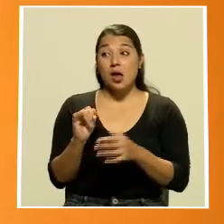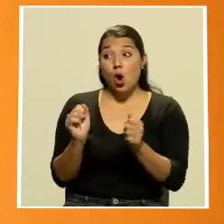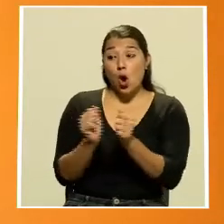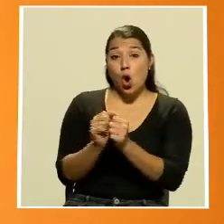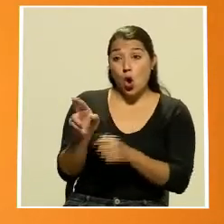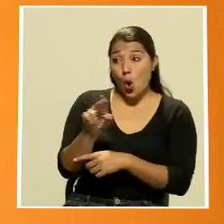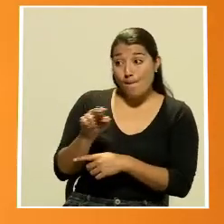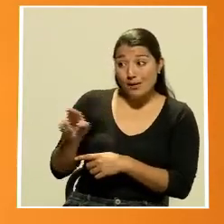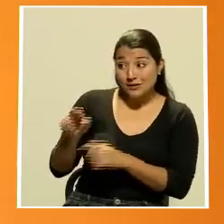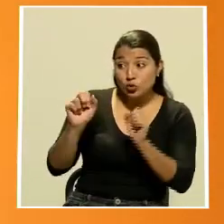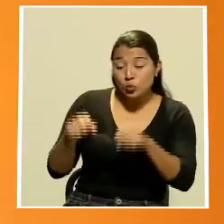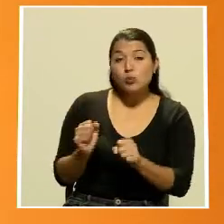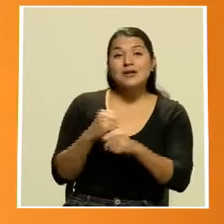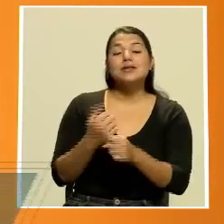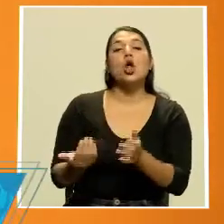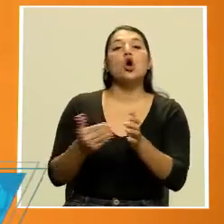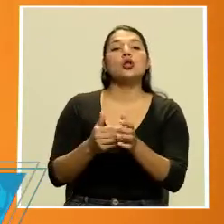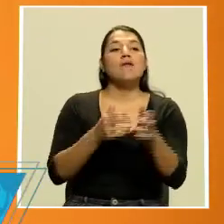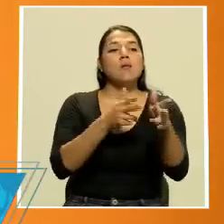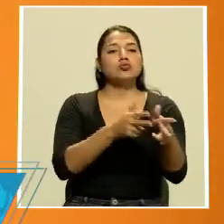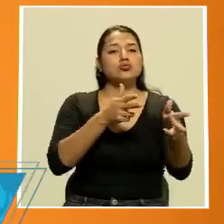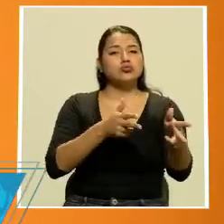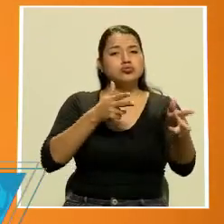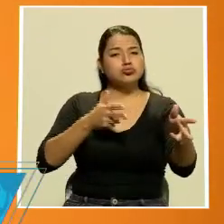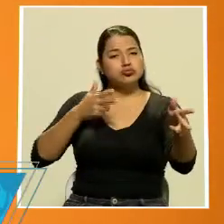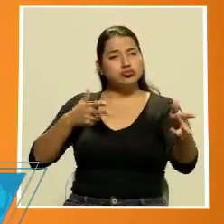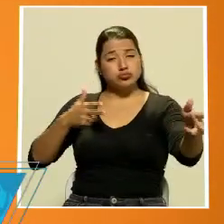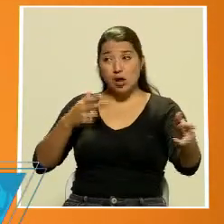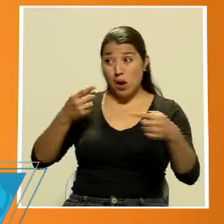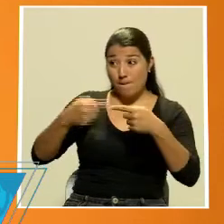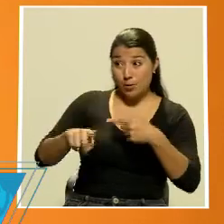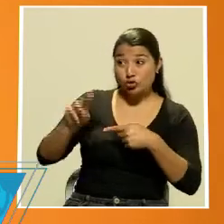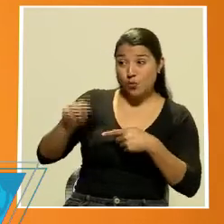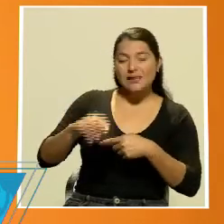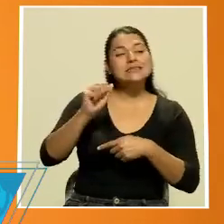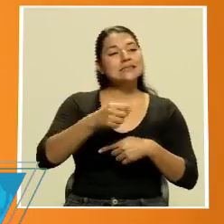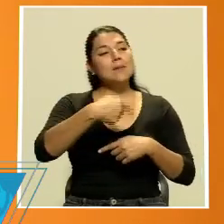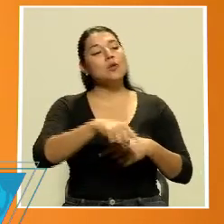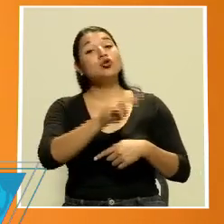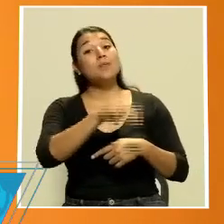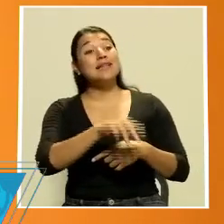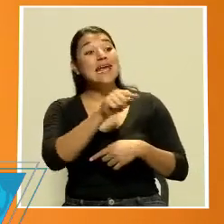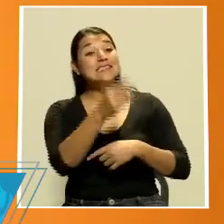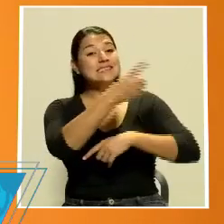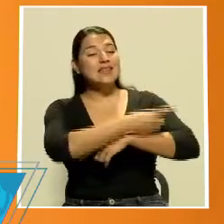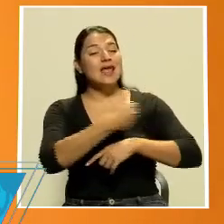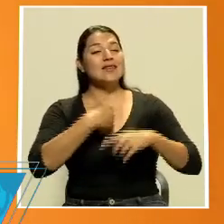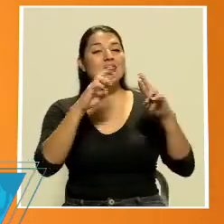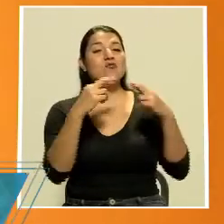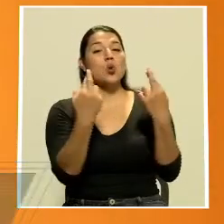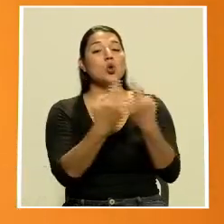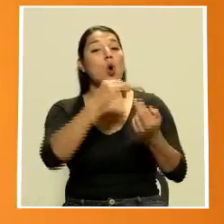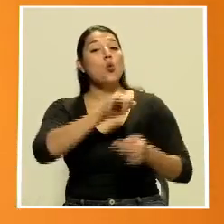un nuevo movimiento. Para el martes, que sesiona la Junta Directiva. Ellas empiezan a